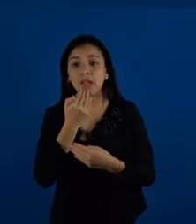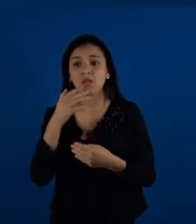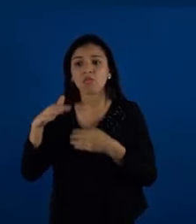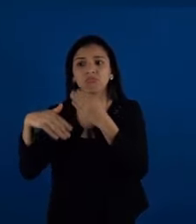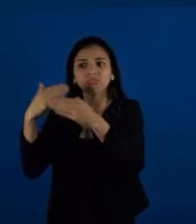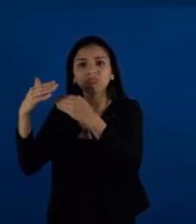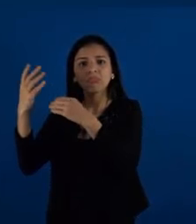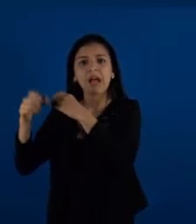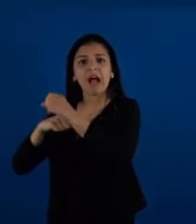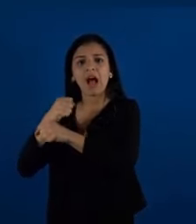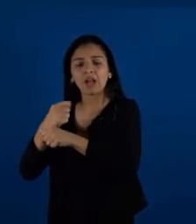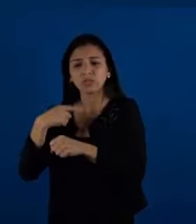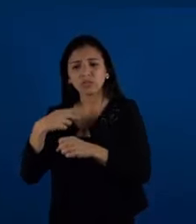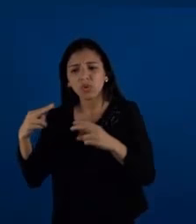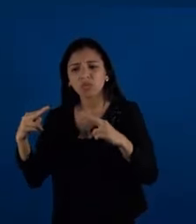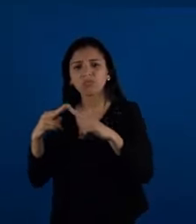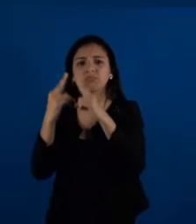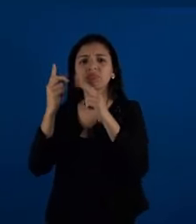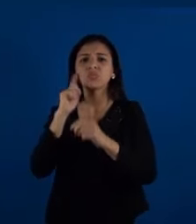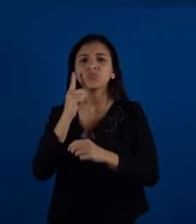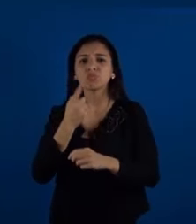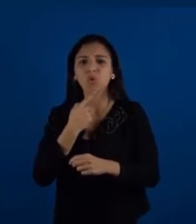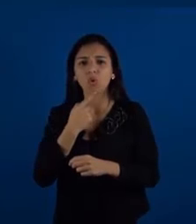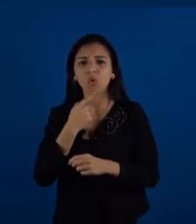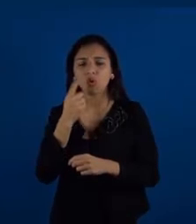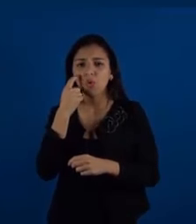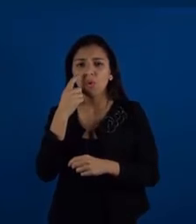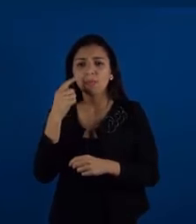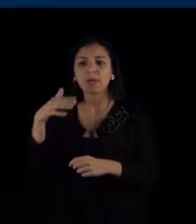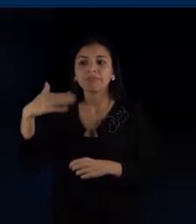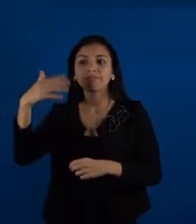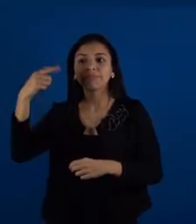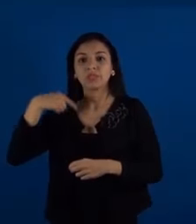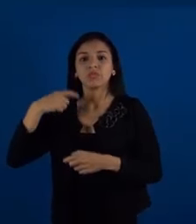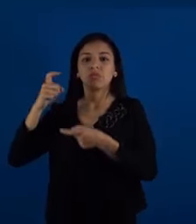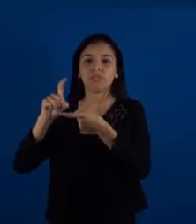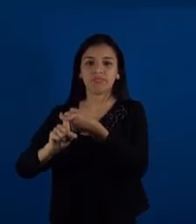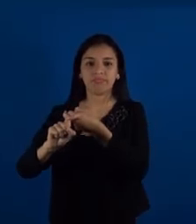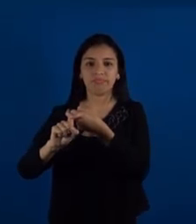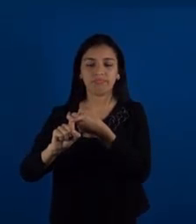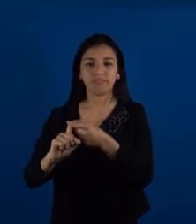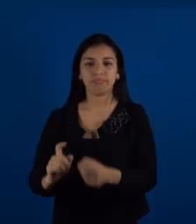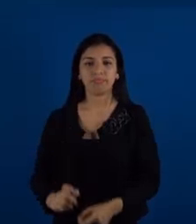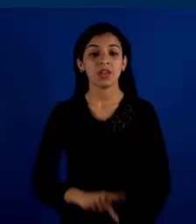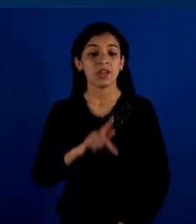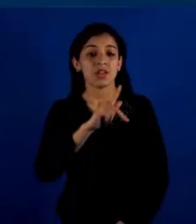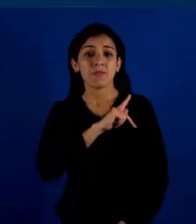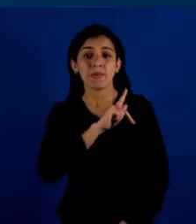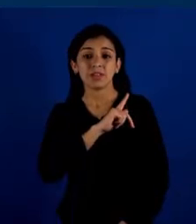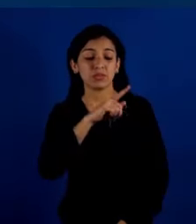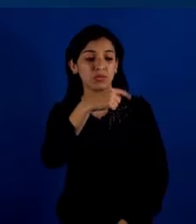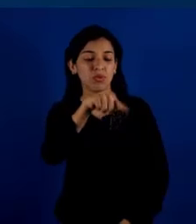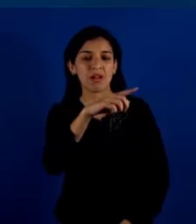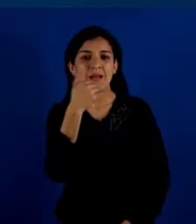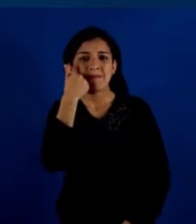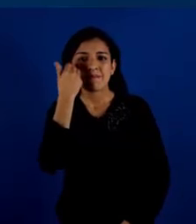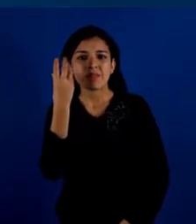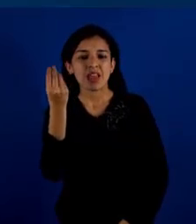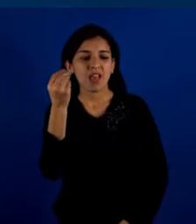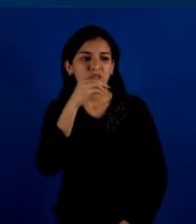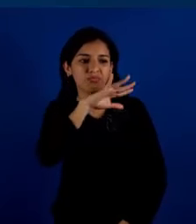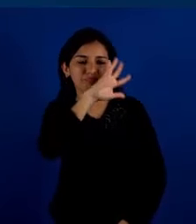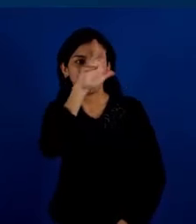Pero después de transcurrir un año aproximadamente, me conocí a un muchacho sordo, con quien después de un tiempo me casé. La gente tiene miedo a